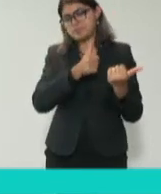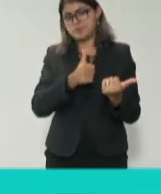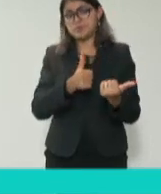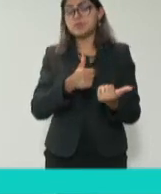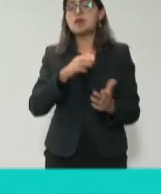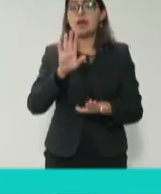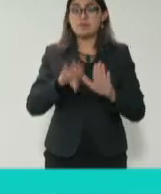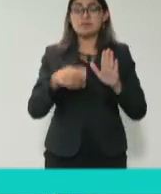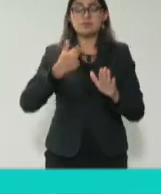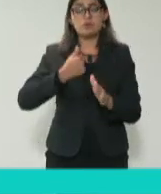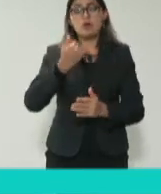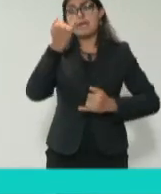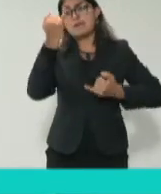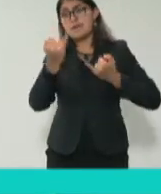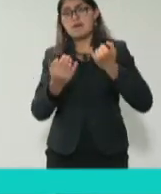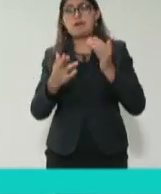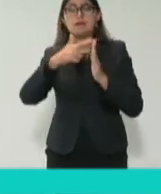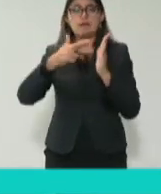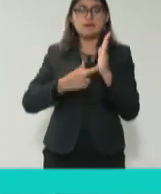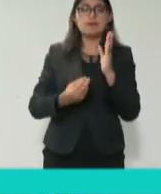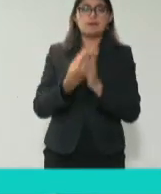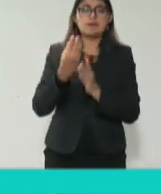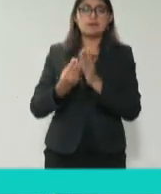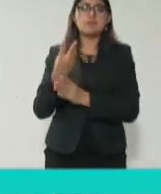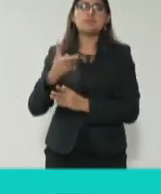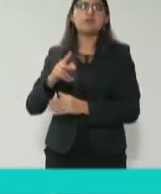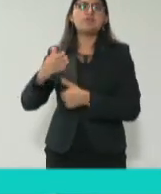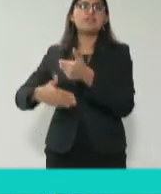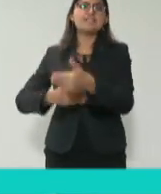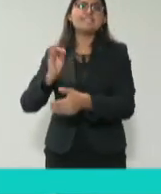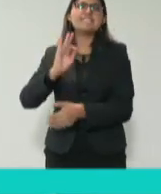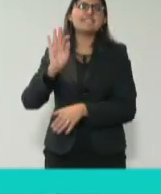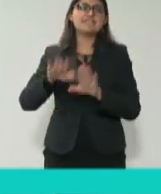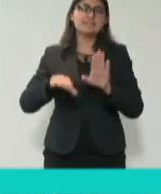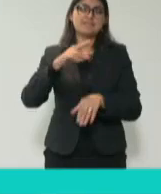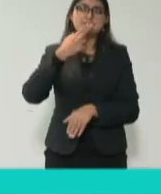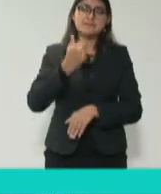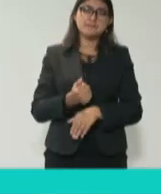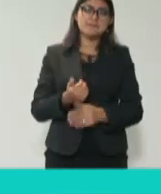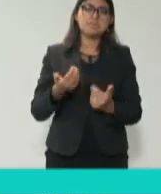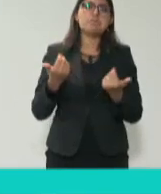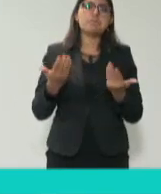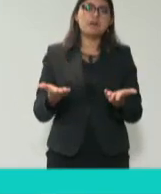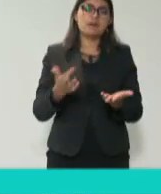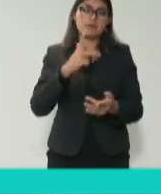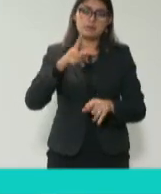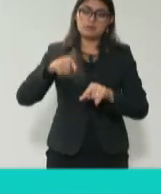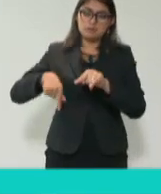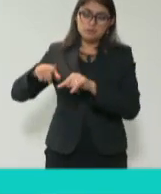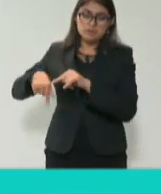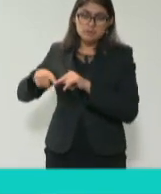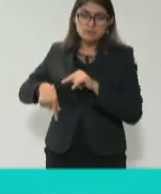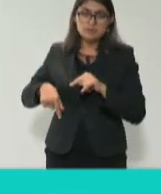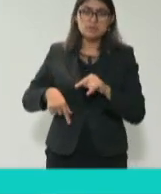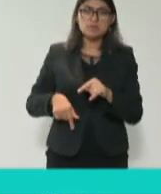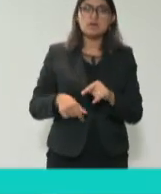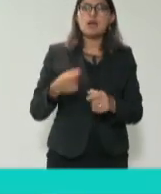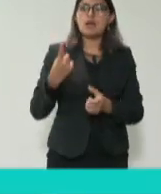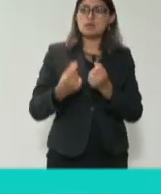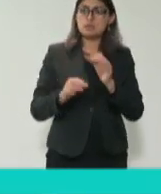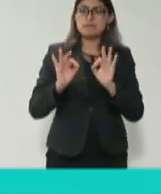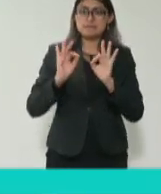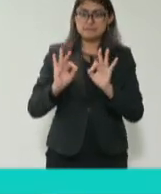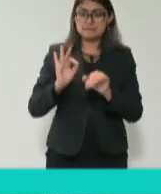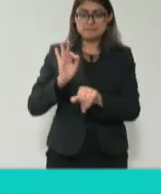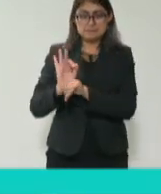no sirven para resolver las cosas. Hay que ser efectivos también, hay que ser eficientes, normativamente hablando, ya no construir tanto